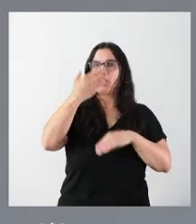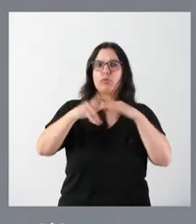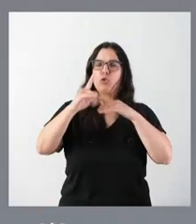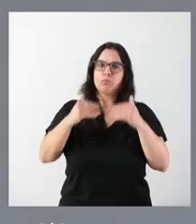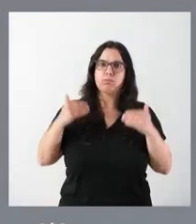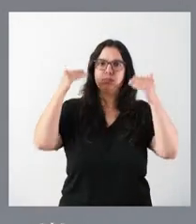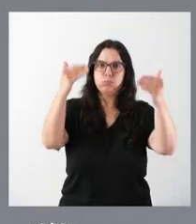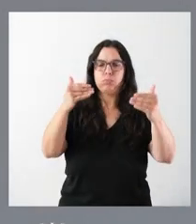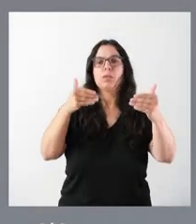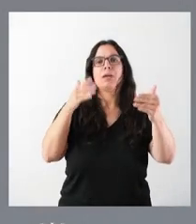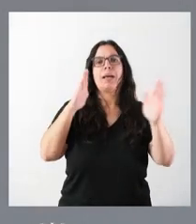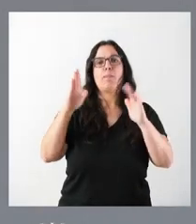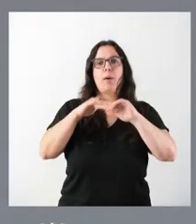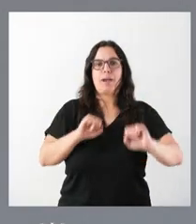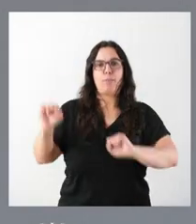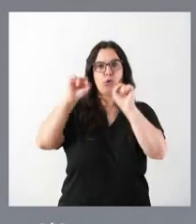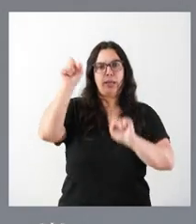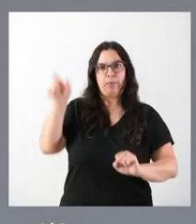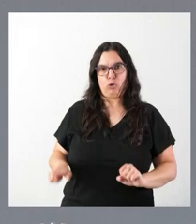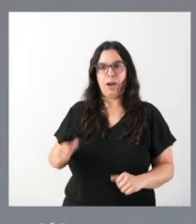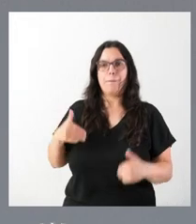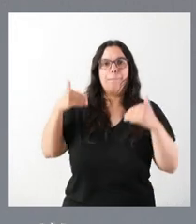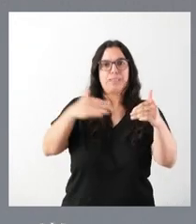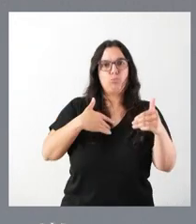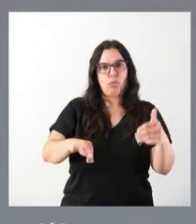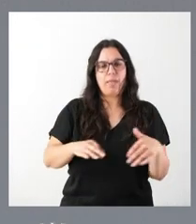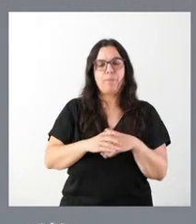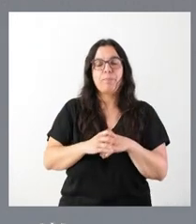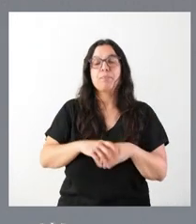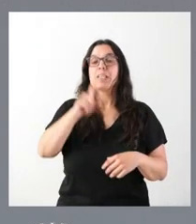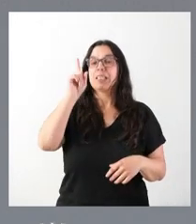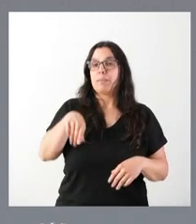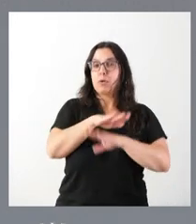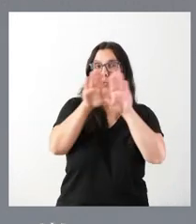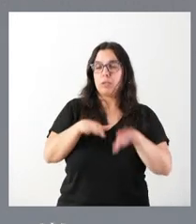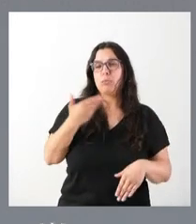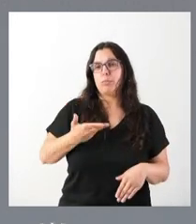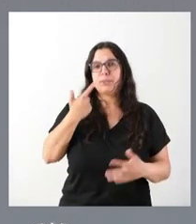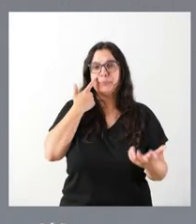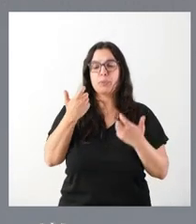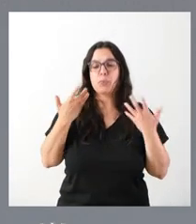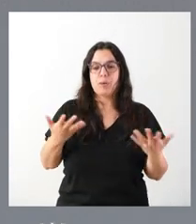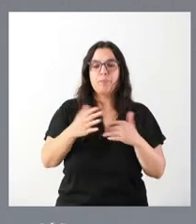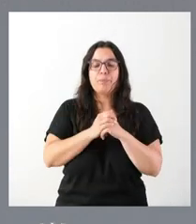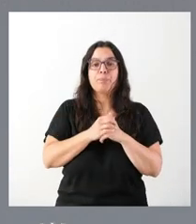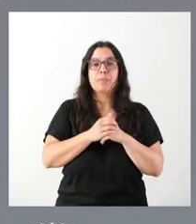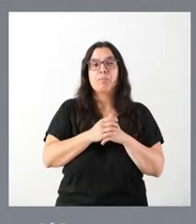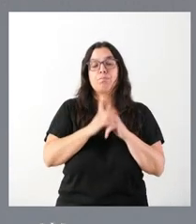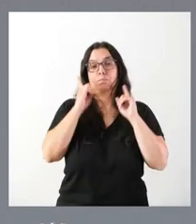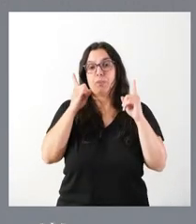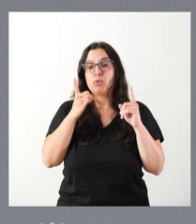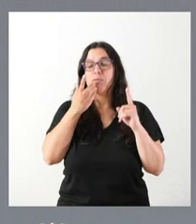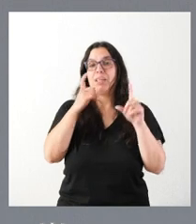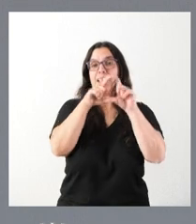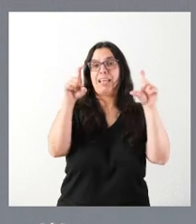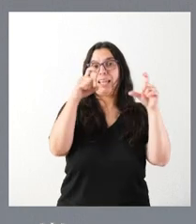protección. Y, por último, y esto es importante también recalcarlo, significar que se prevé que para aquellas entidades